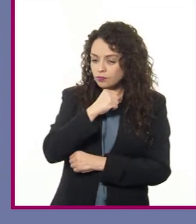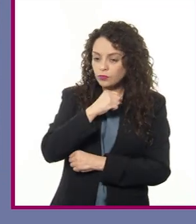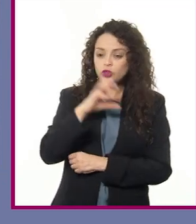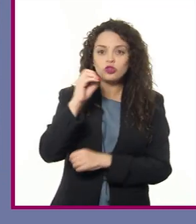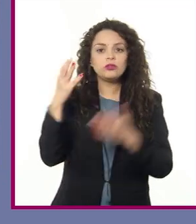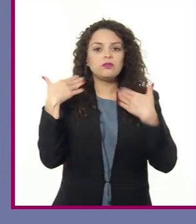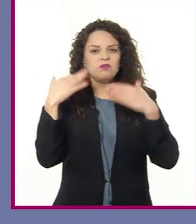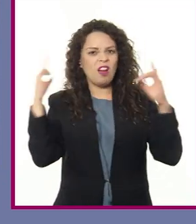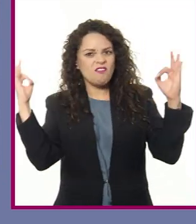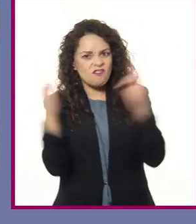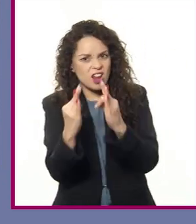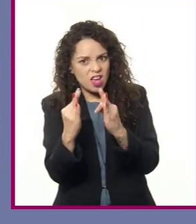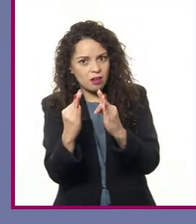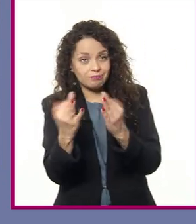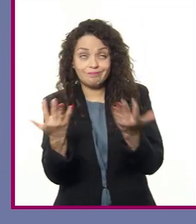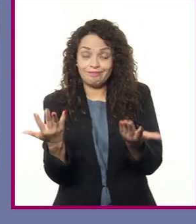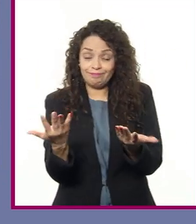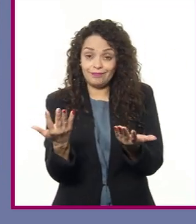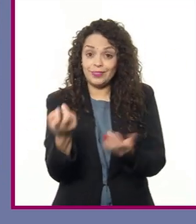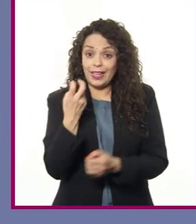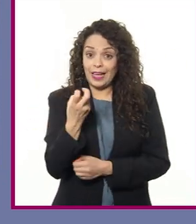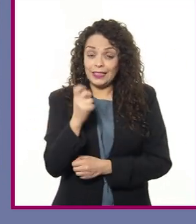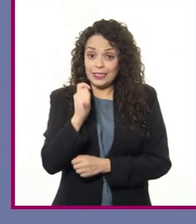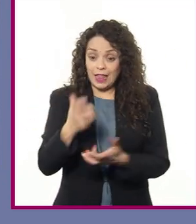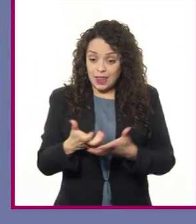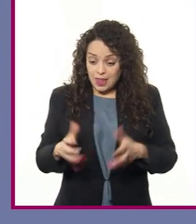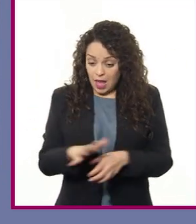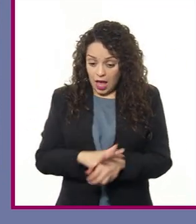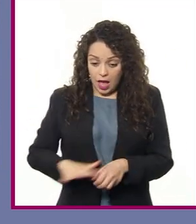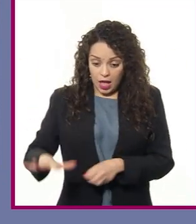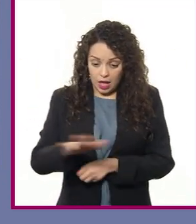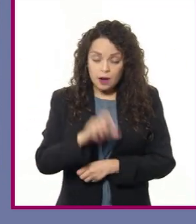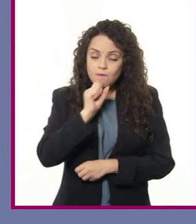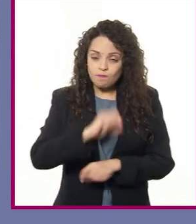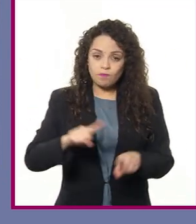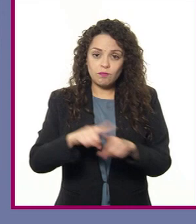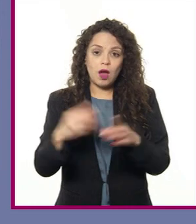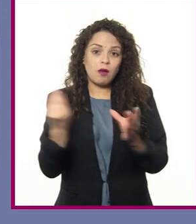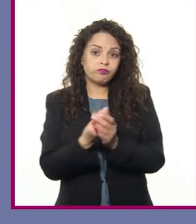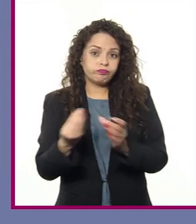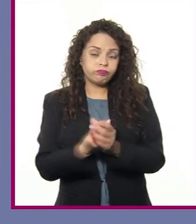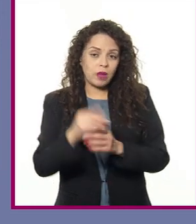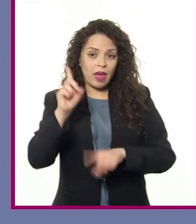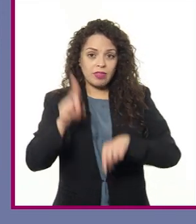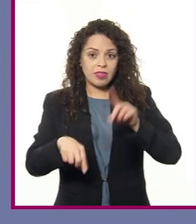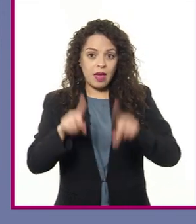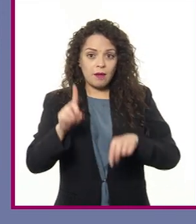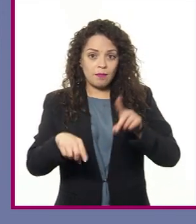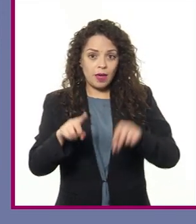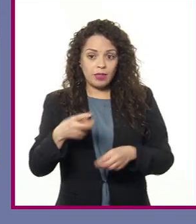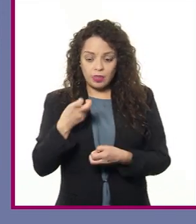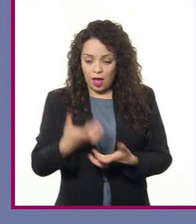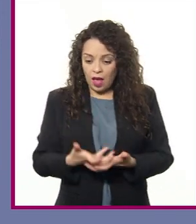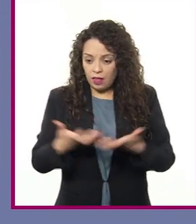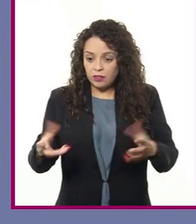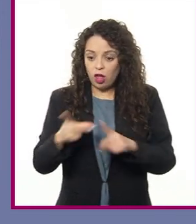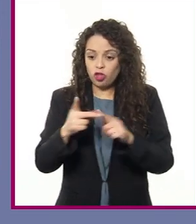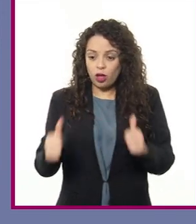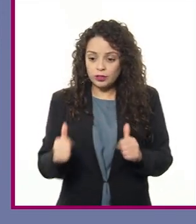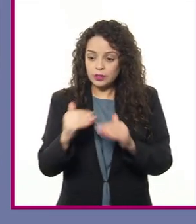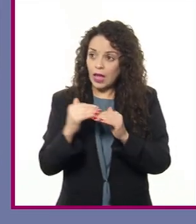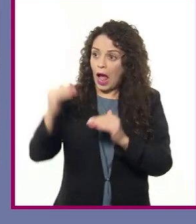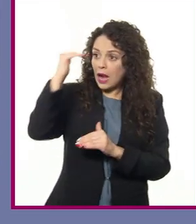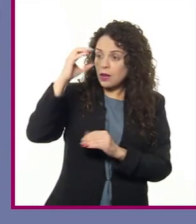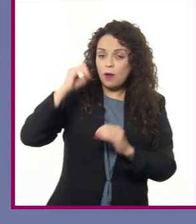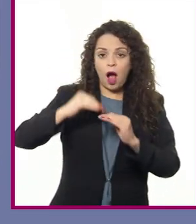También los suelos van a estar en razón del tipo de clima y del relieve que sostiene a los suelos. Es decir, hay una